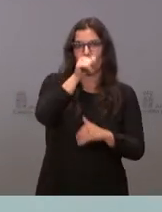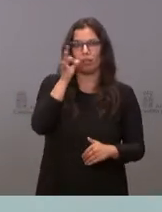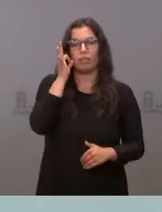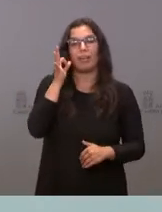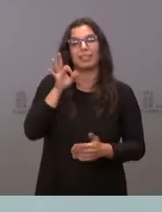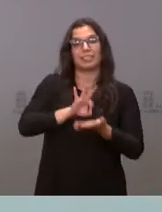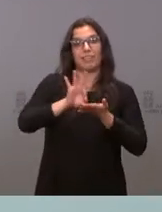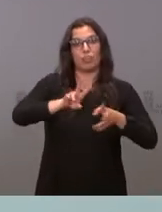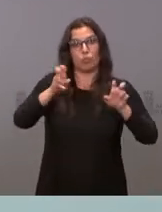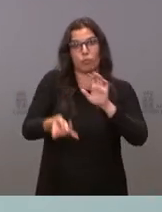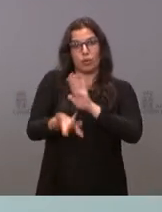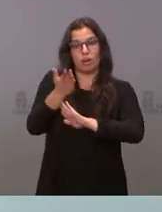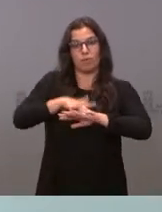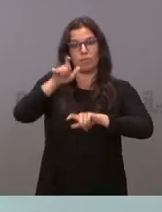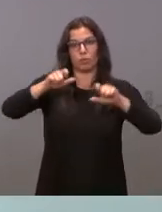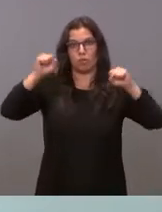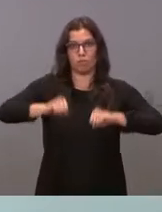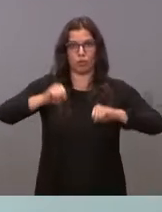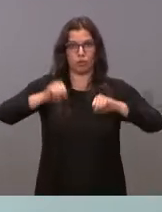servicios para las personas mayores.